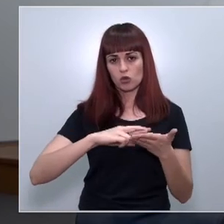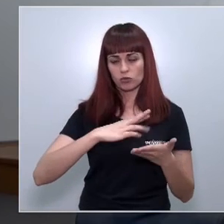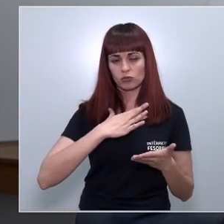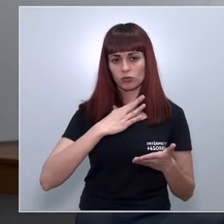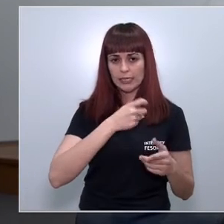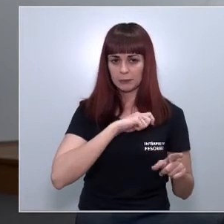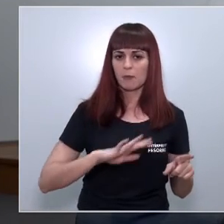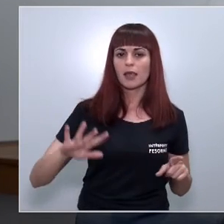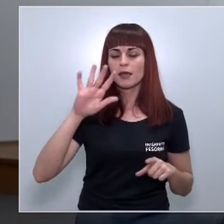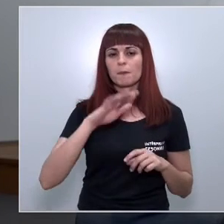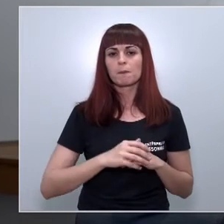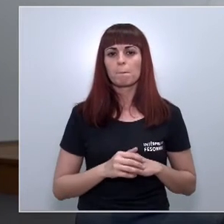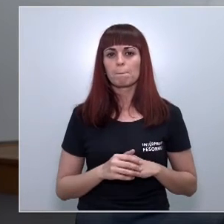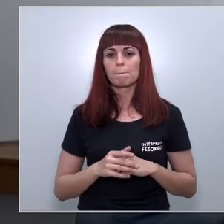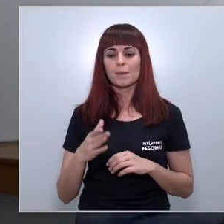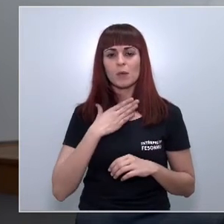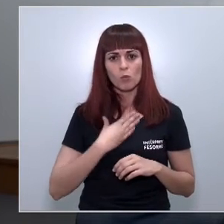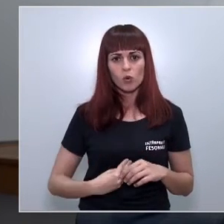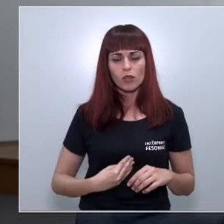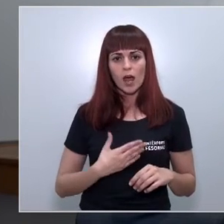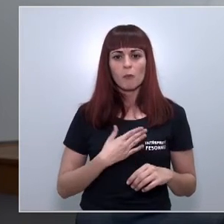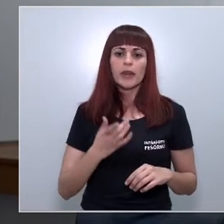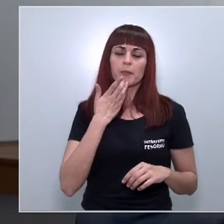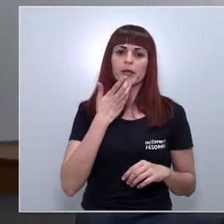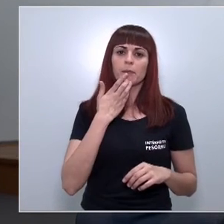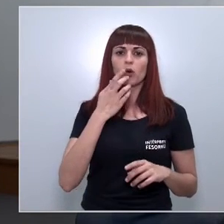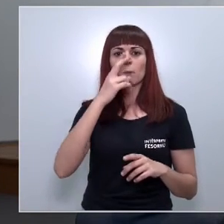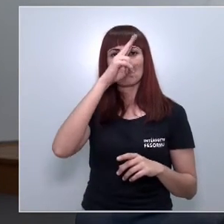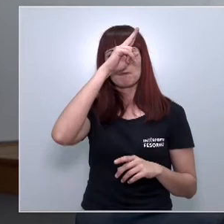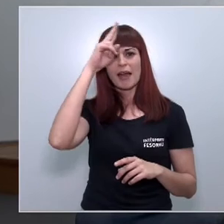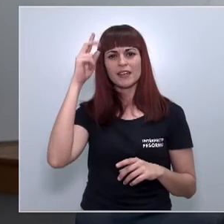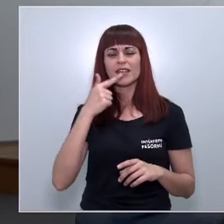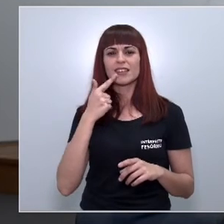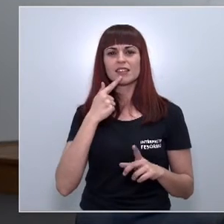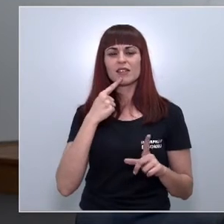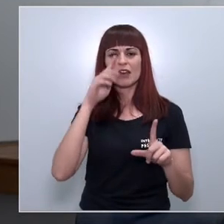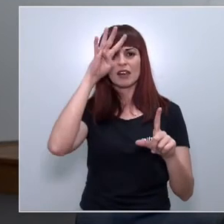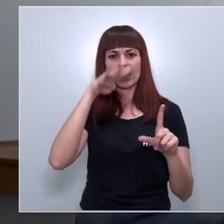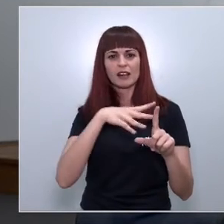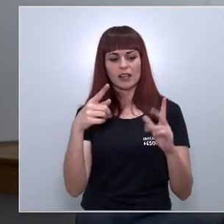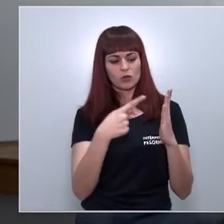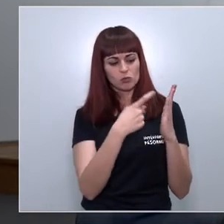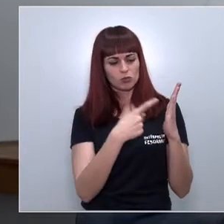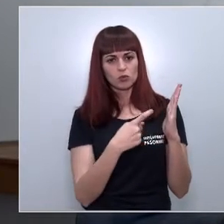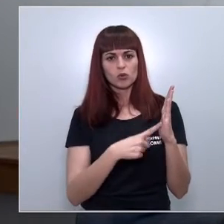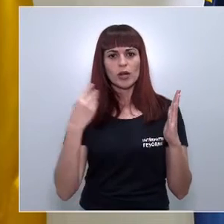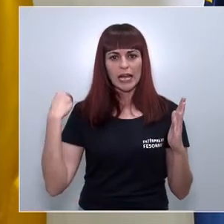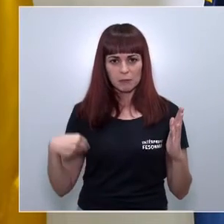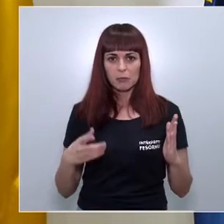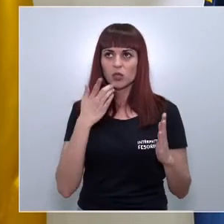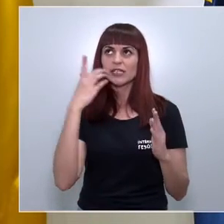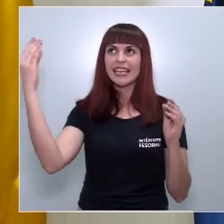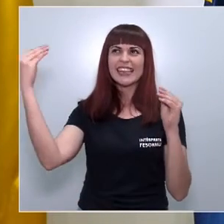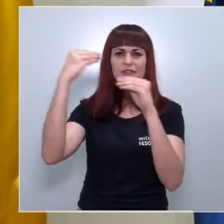¿se podría ver afectadas si comunidades con mayor incidencia como Madrid aplican el mismo calendario de desescalada que la región? Bueno